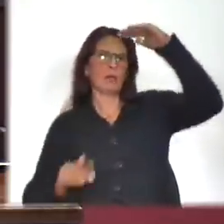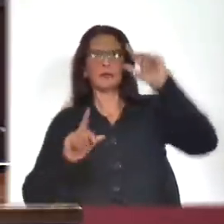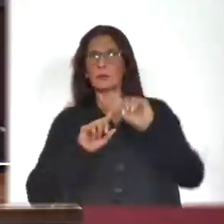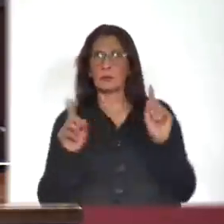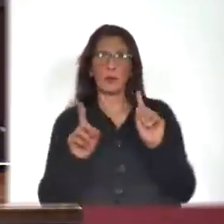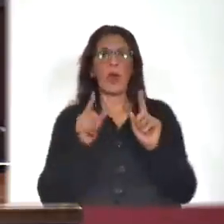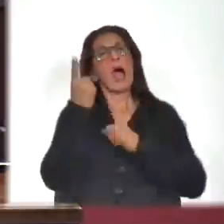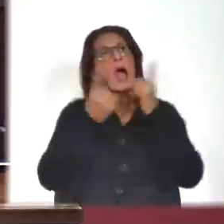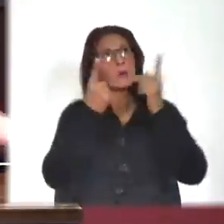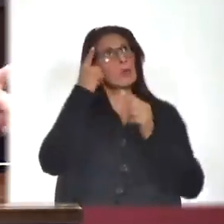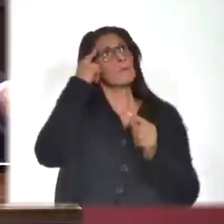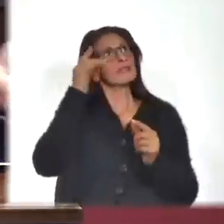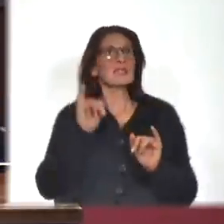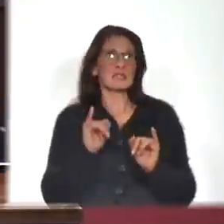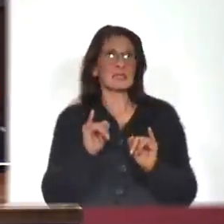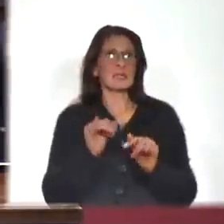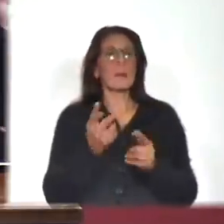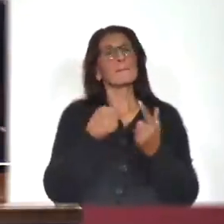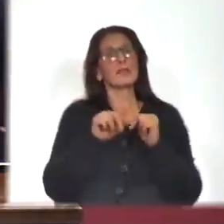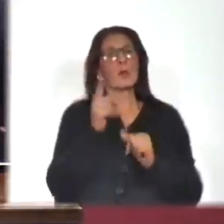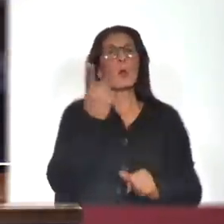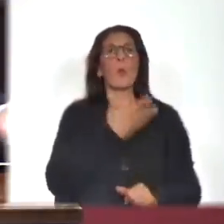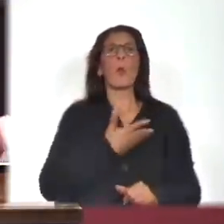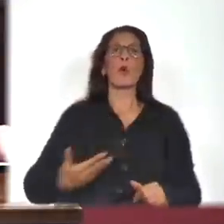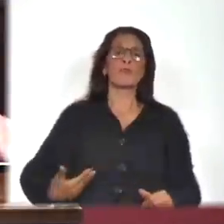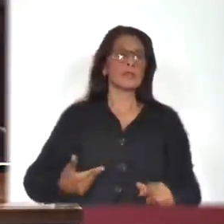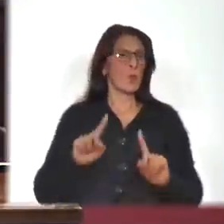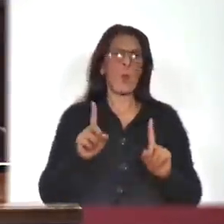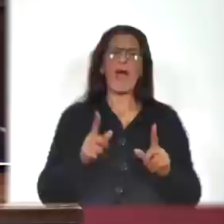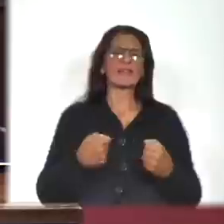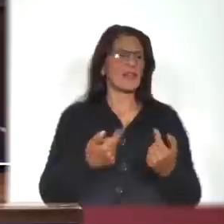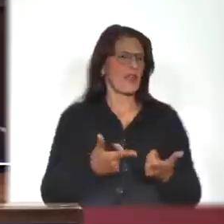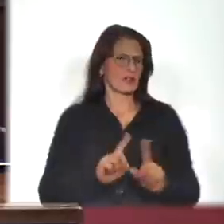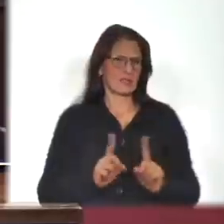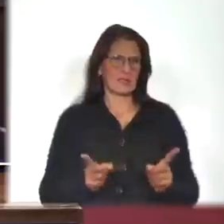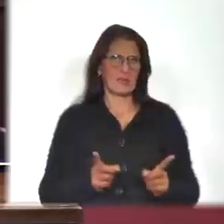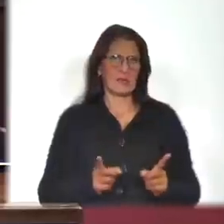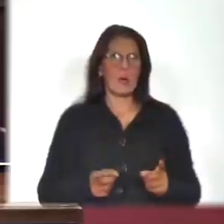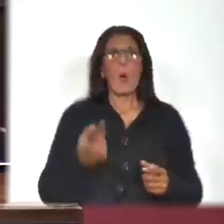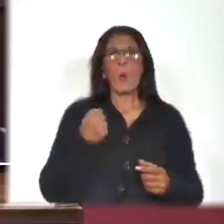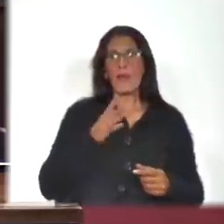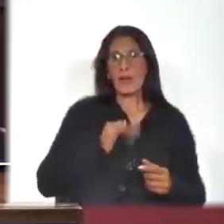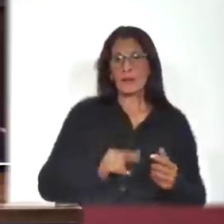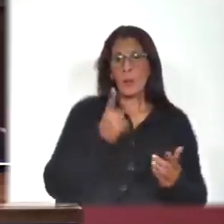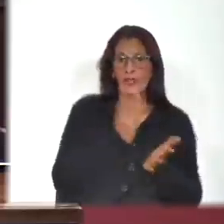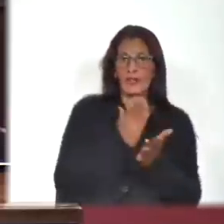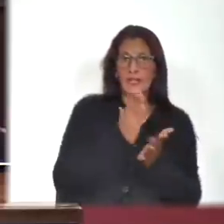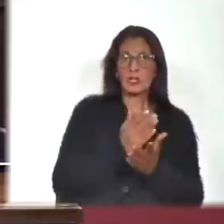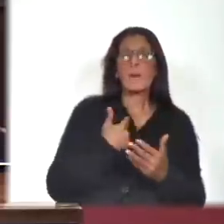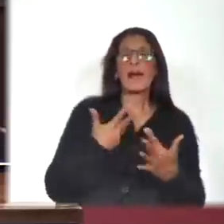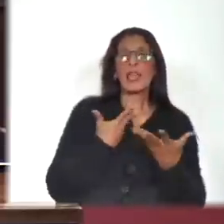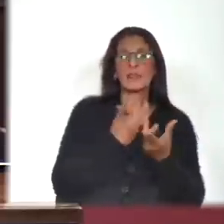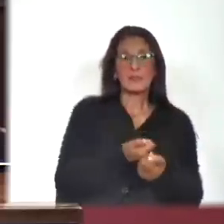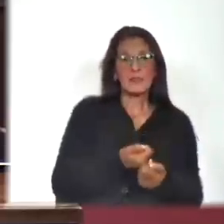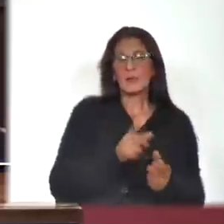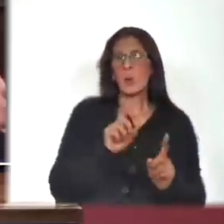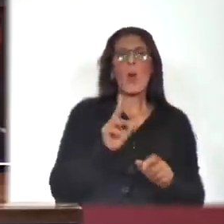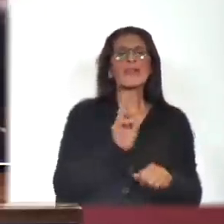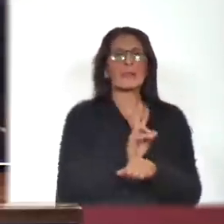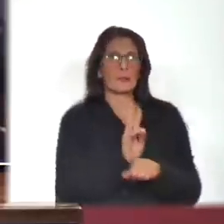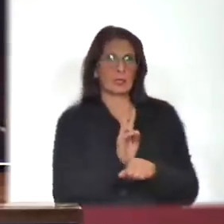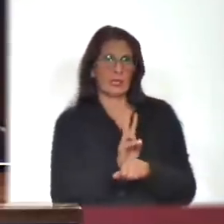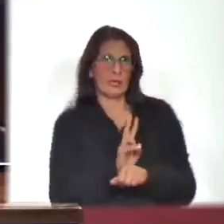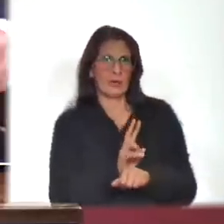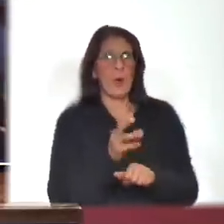Y que cuando el que pide algo es un gobernante, no hay que dárselo. Y que cuando el que invoca un derecho para defenderse es un gobernante, no hay que protegerlo. Y que